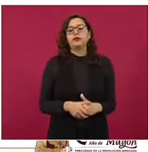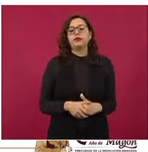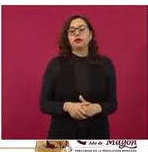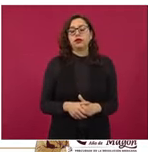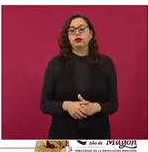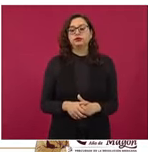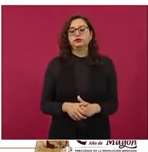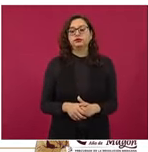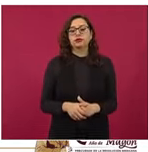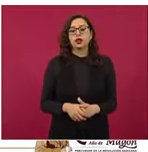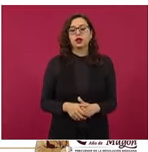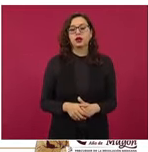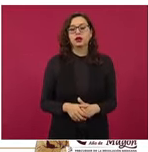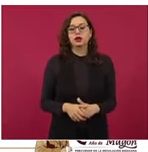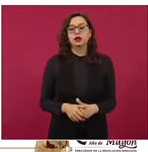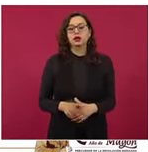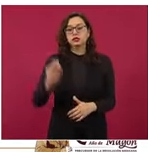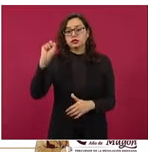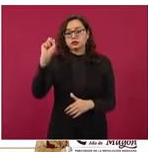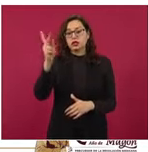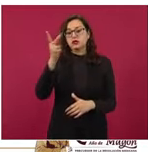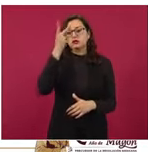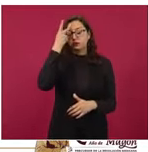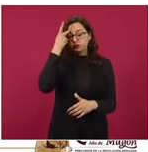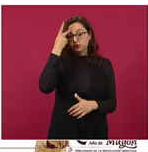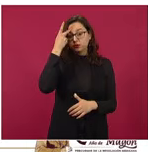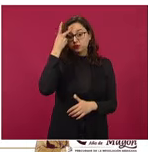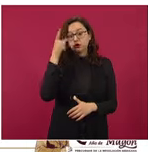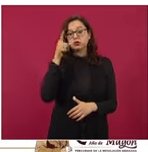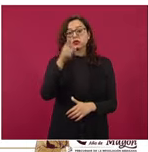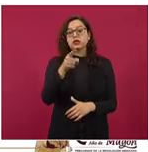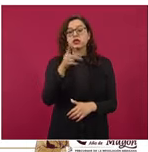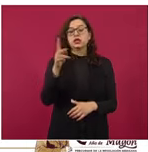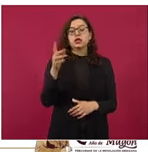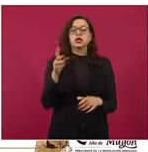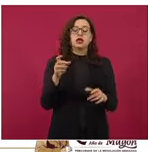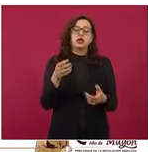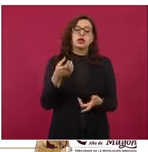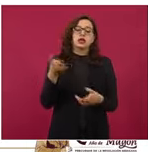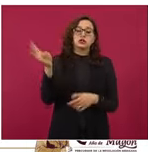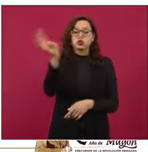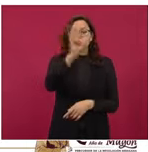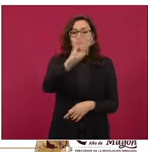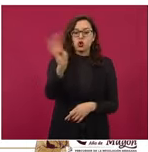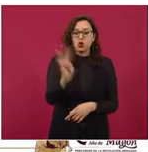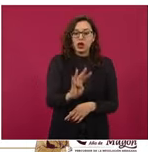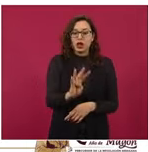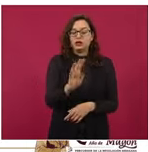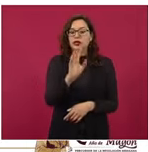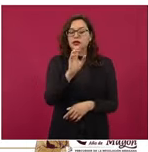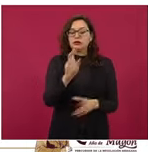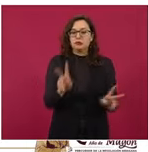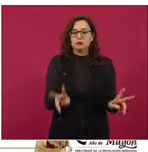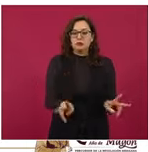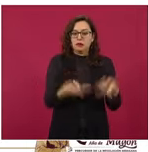Tangamanga, en San Luis Potosí. San Luis Potosí tiene el precio más alto de esta zona para este paquete,